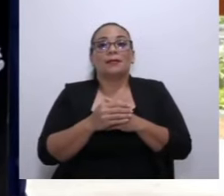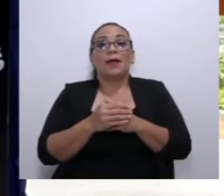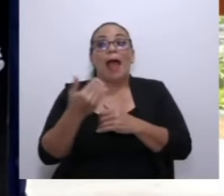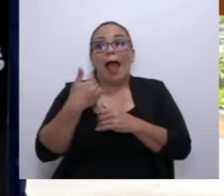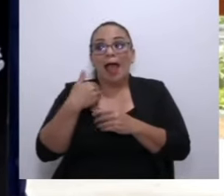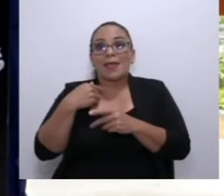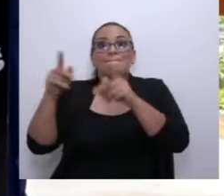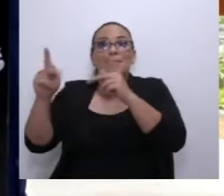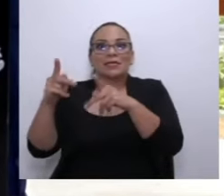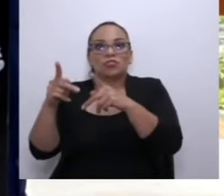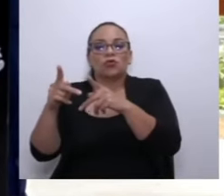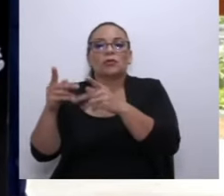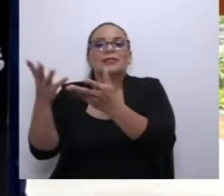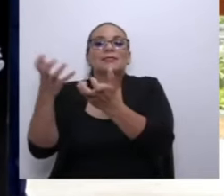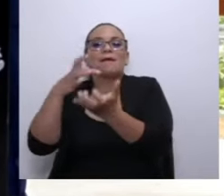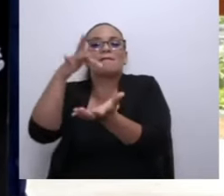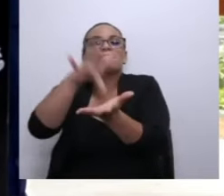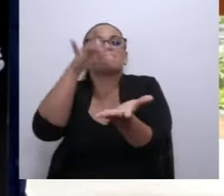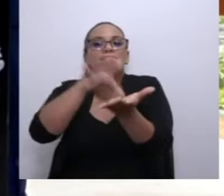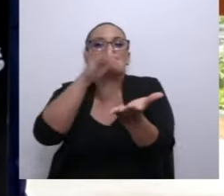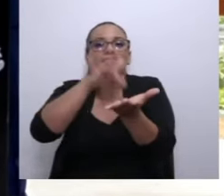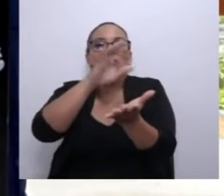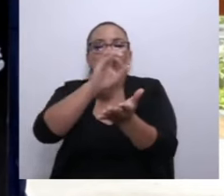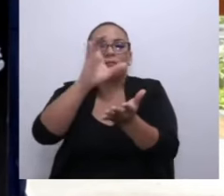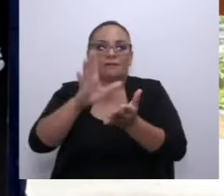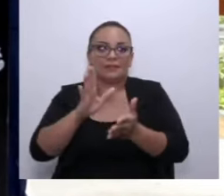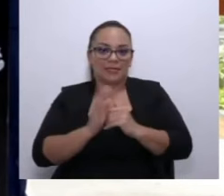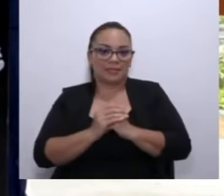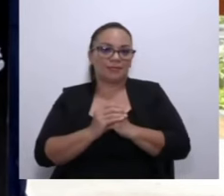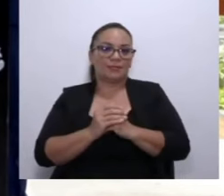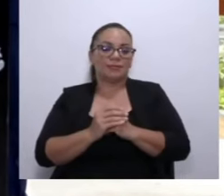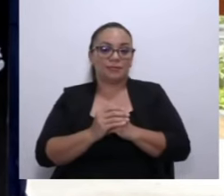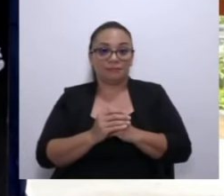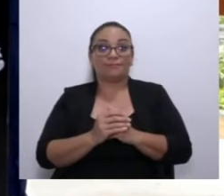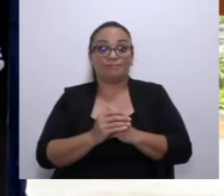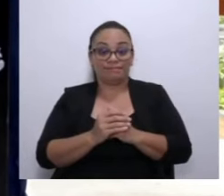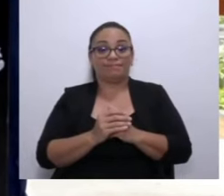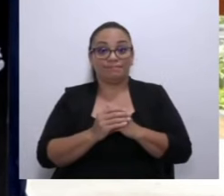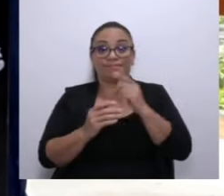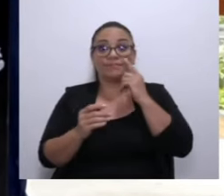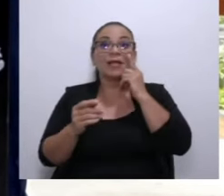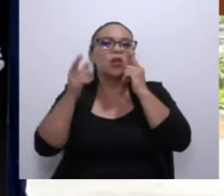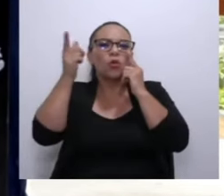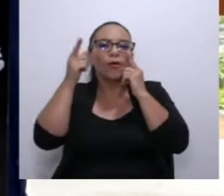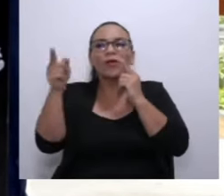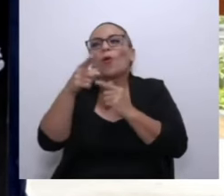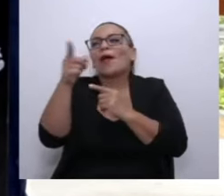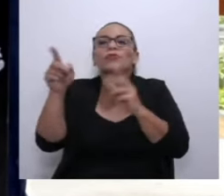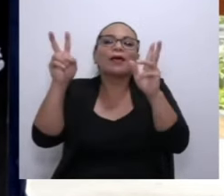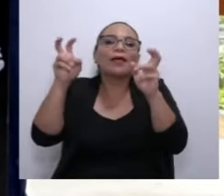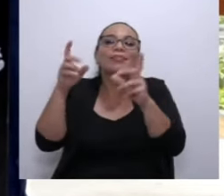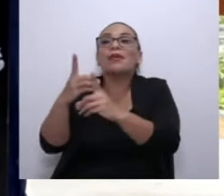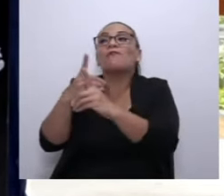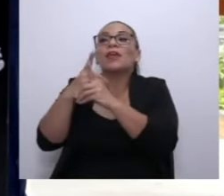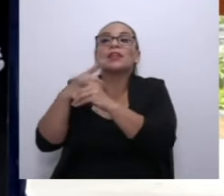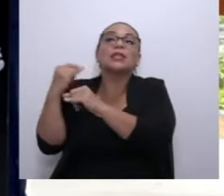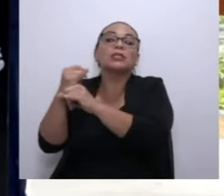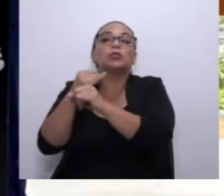los ticos, muchísima gente todos los días, defiende la institucionalidad,